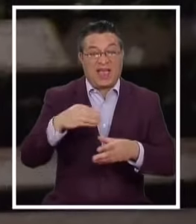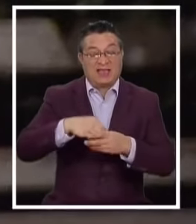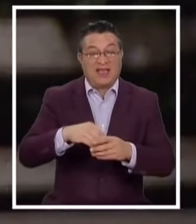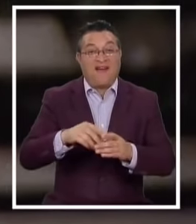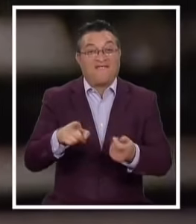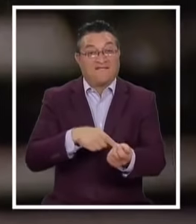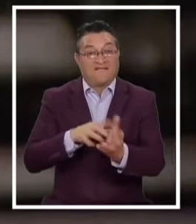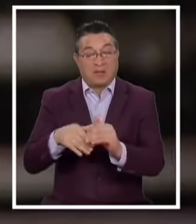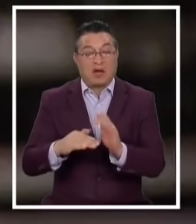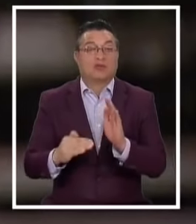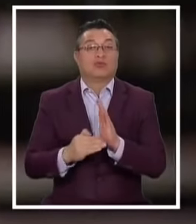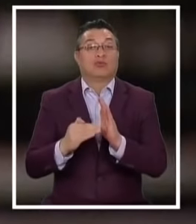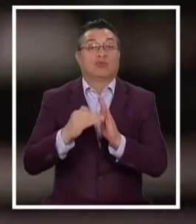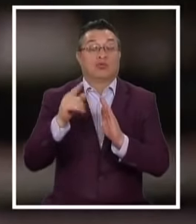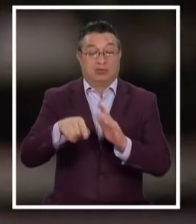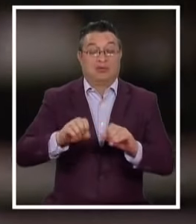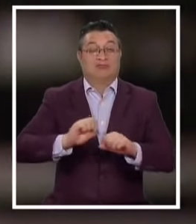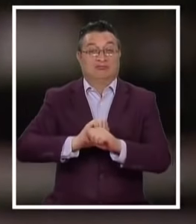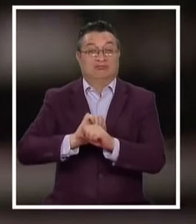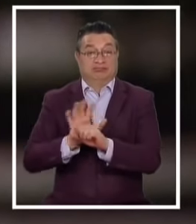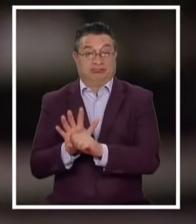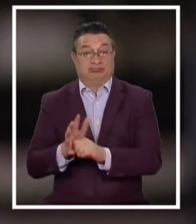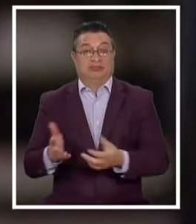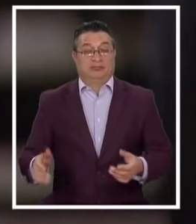Han aumentado Durante la pandemia